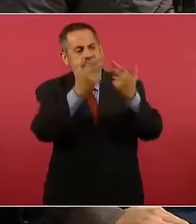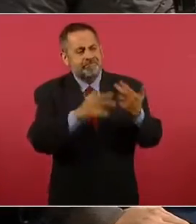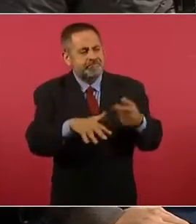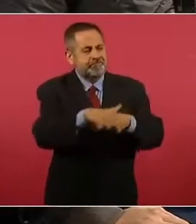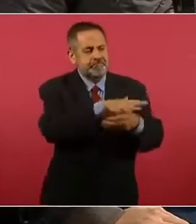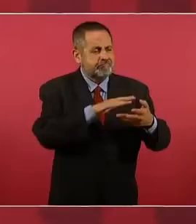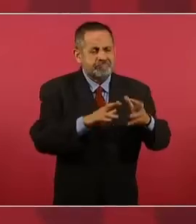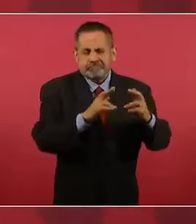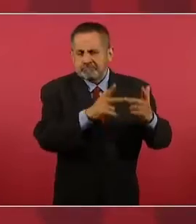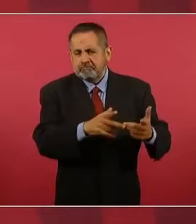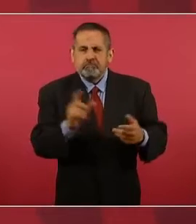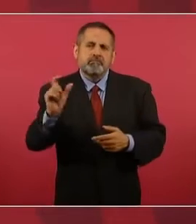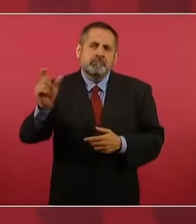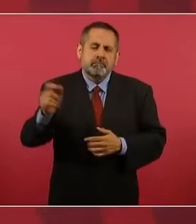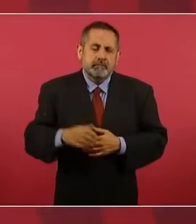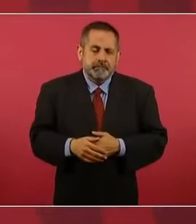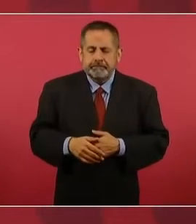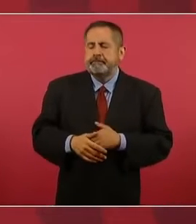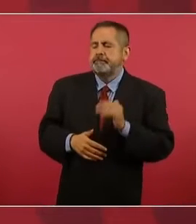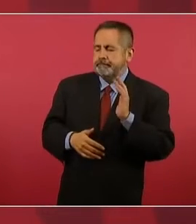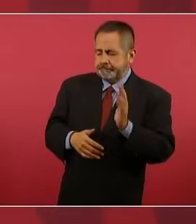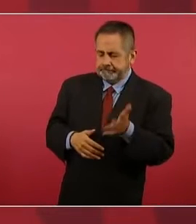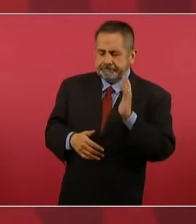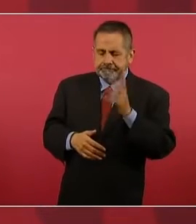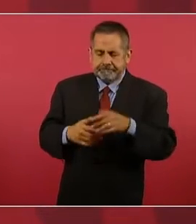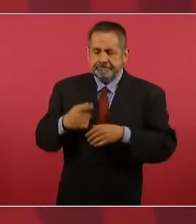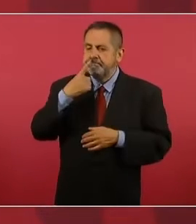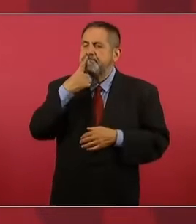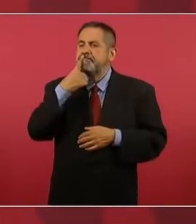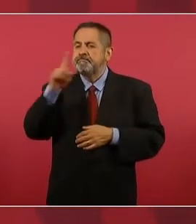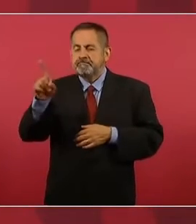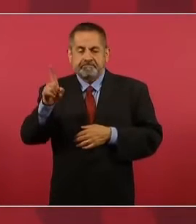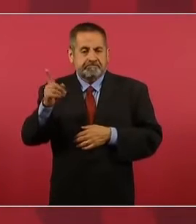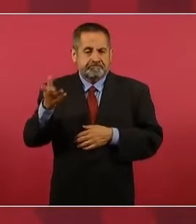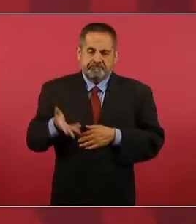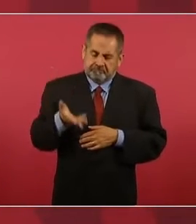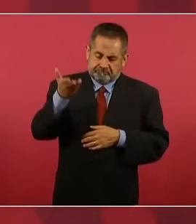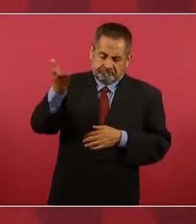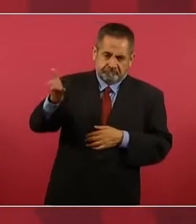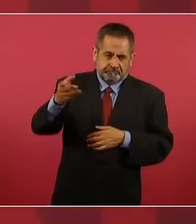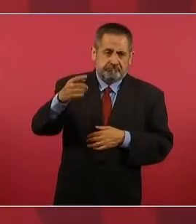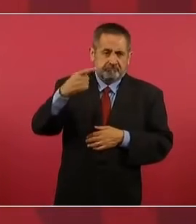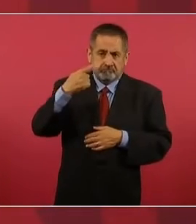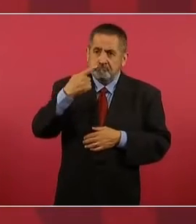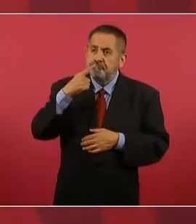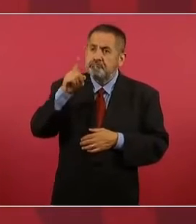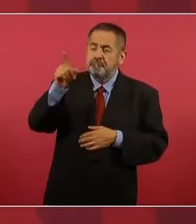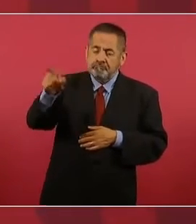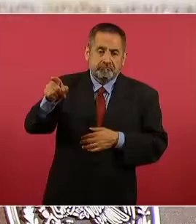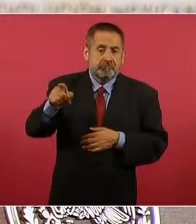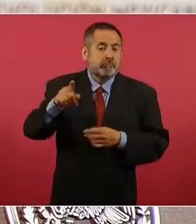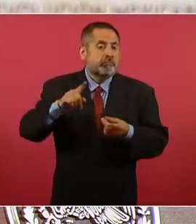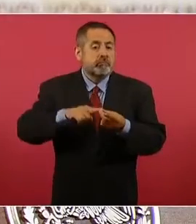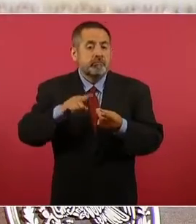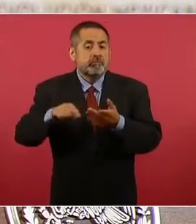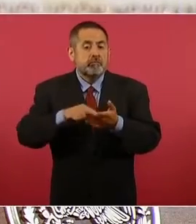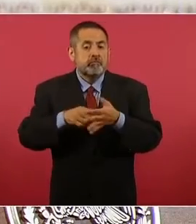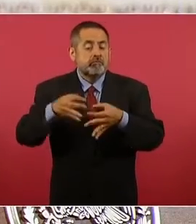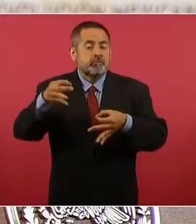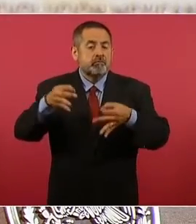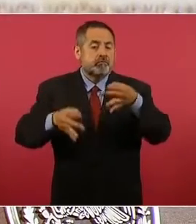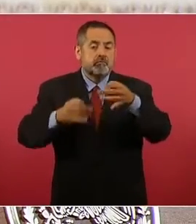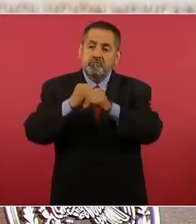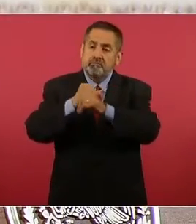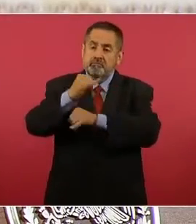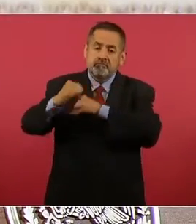se está trabajando y va a ser una denuncia que vamos a presentar en su momento en organismos